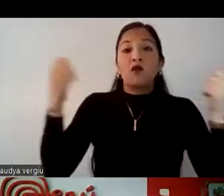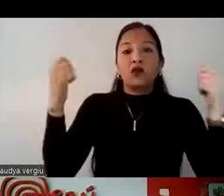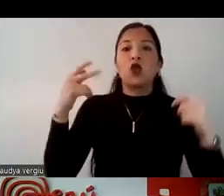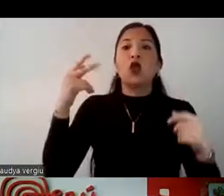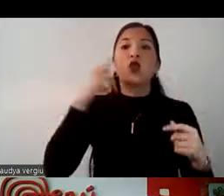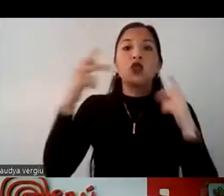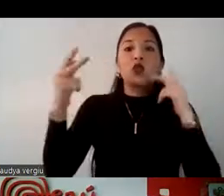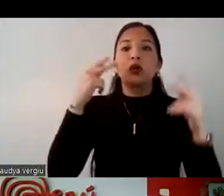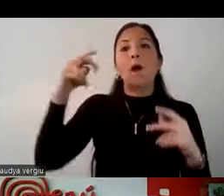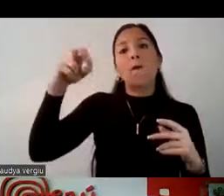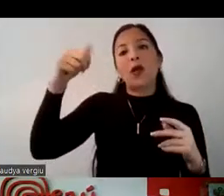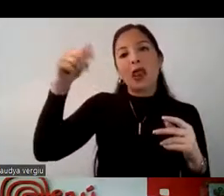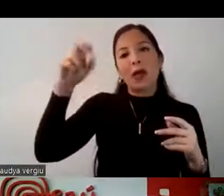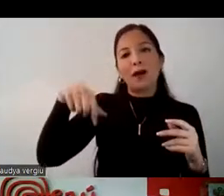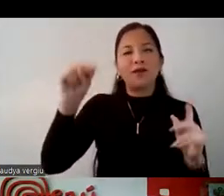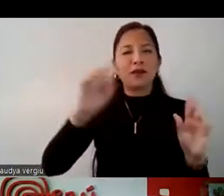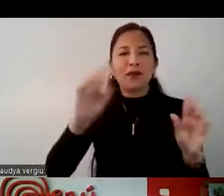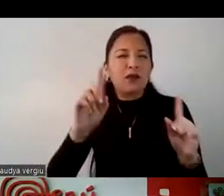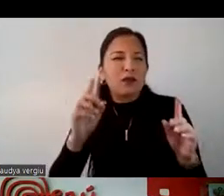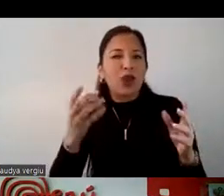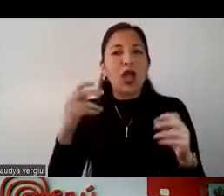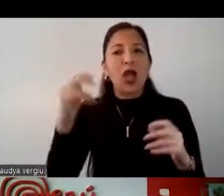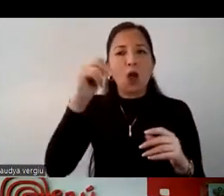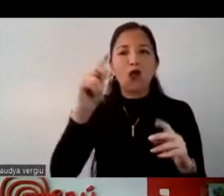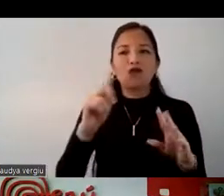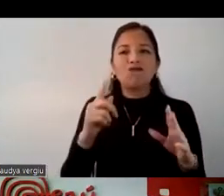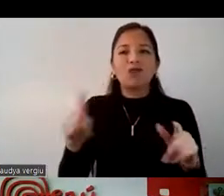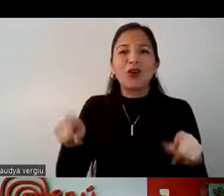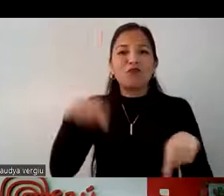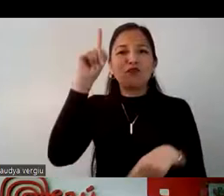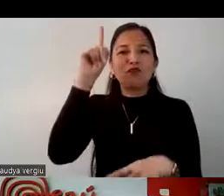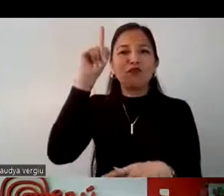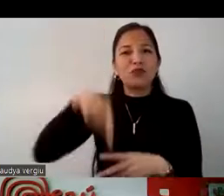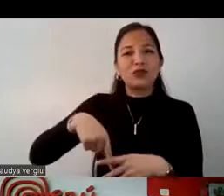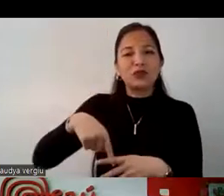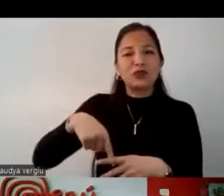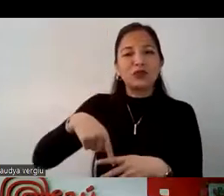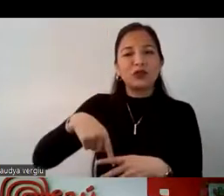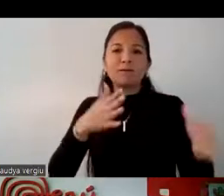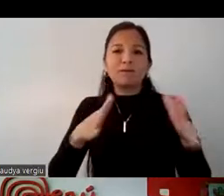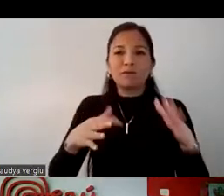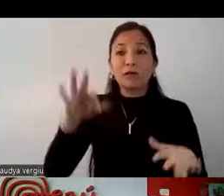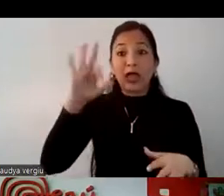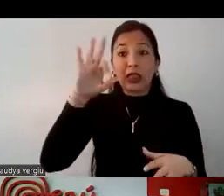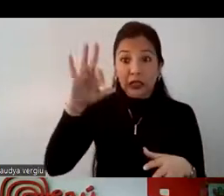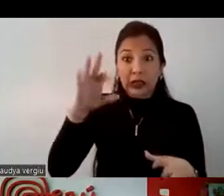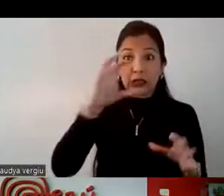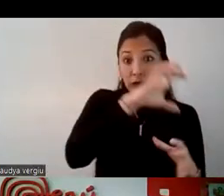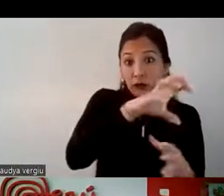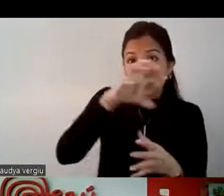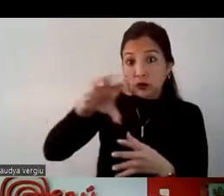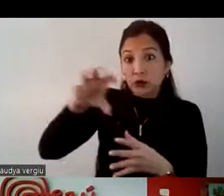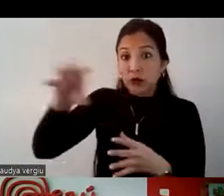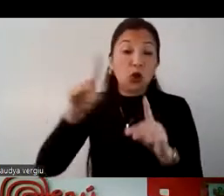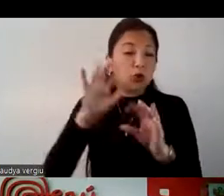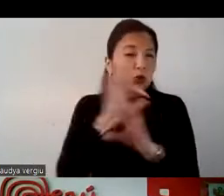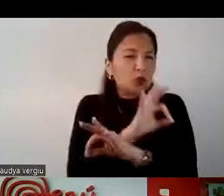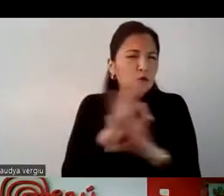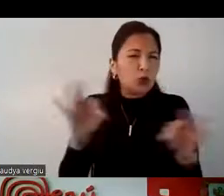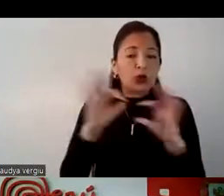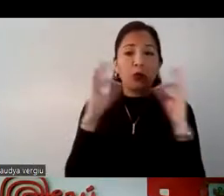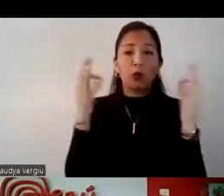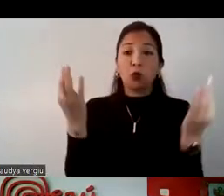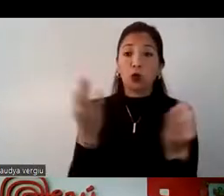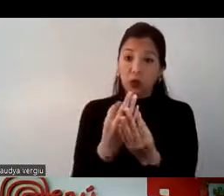en Ecuador todavía no hay una principal, sin embargo hay hasta tres que hemos identificado que son muy importantes tanto en